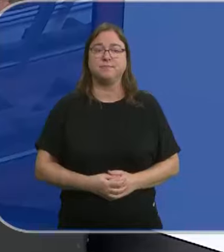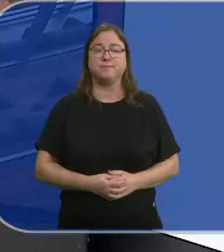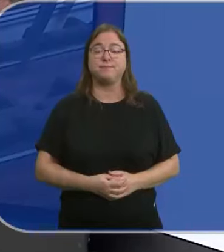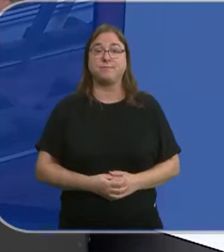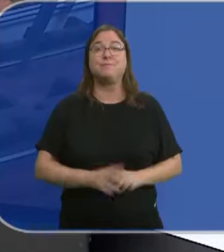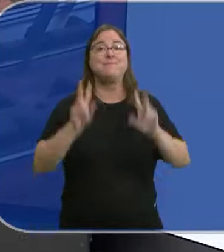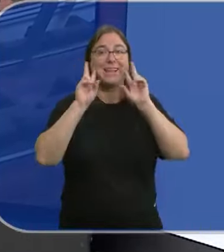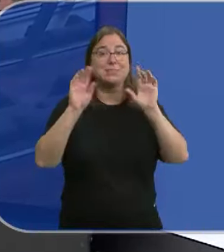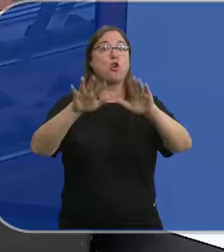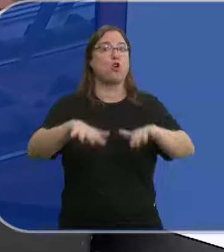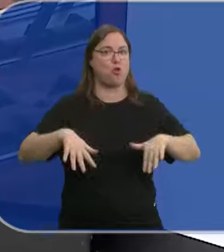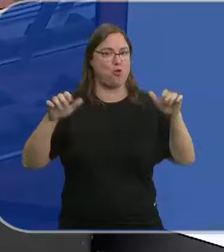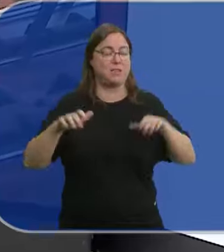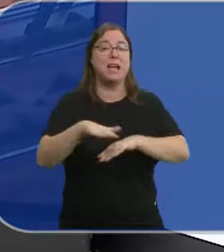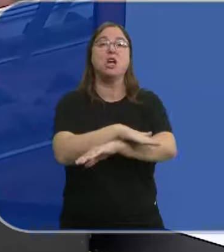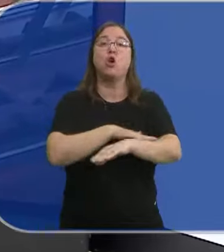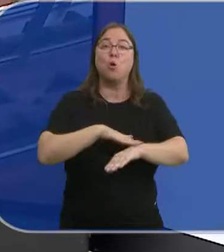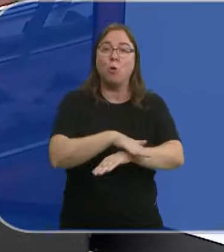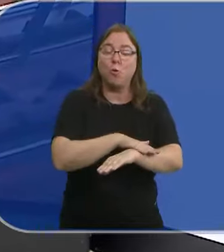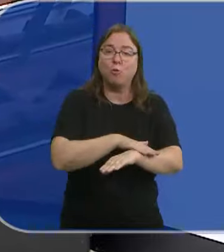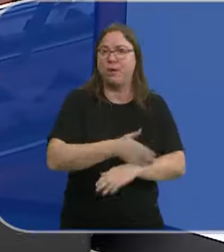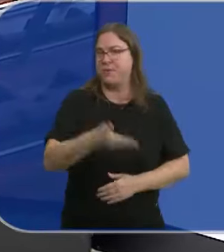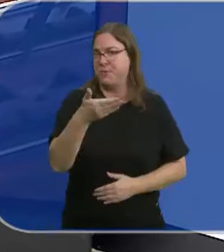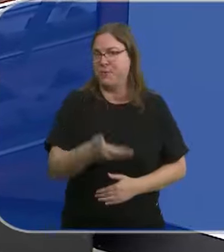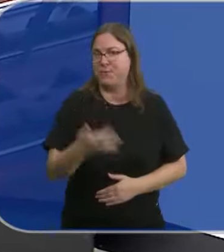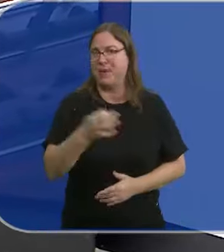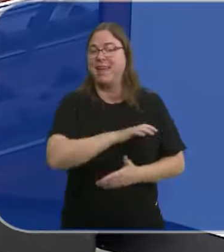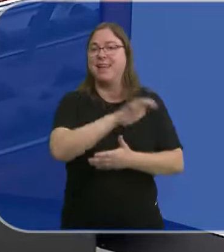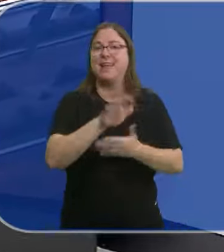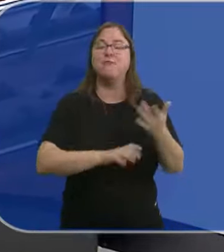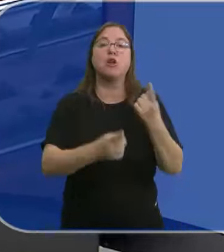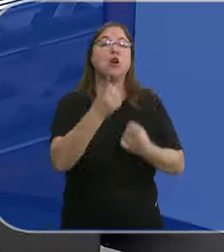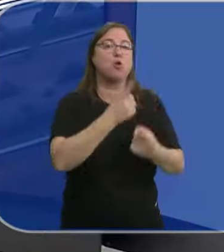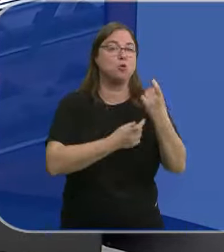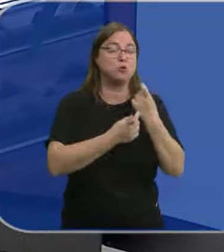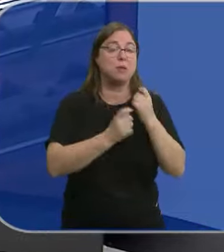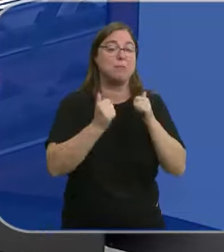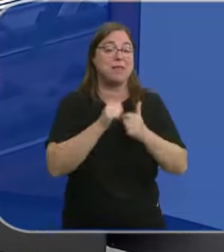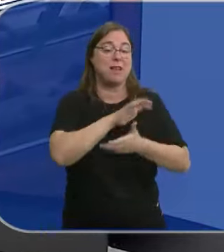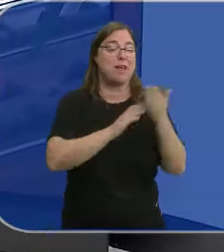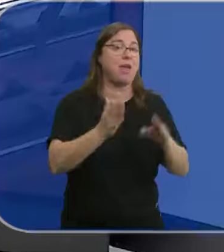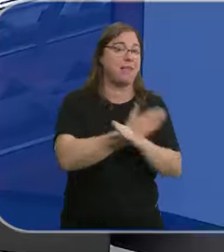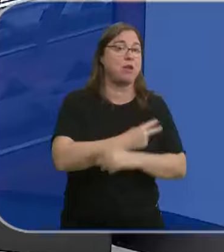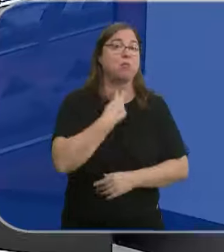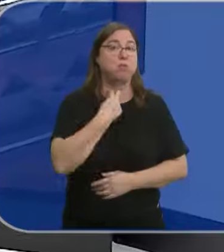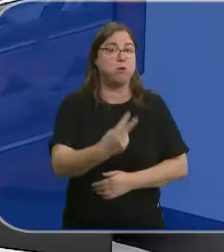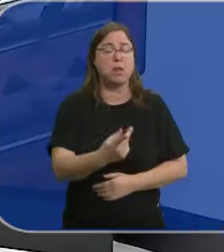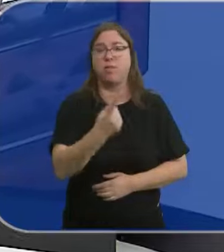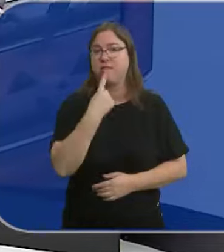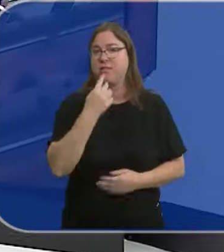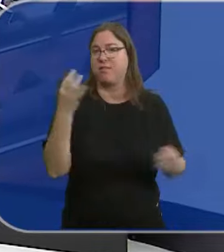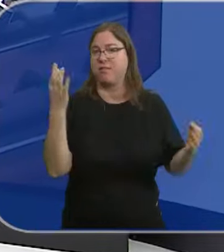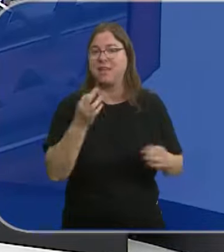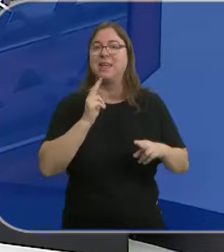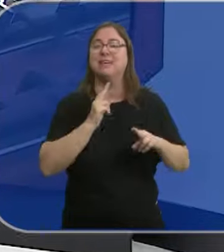Eso en las Cortes. Para el Gobierno autonómico también es imprescindible el informe del consultivo antes de tramitar esta ley. Su portavoz denuncia también